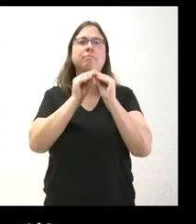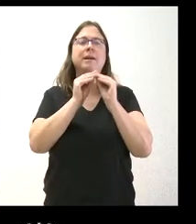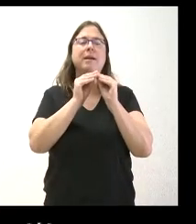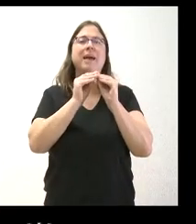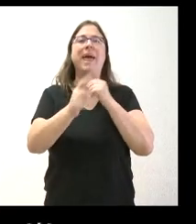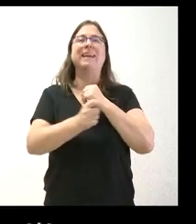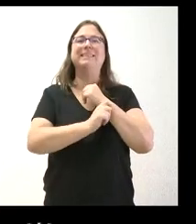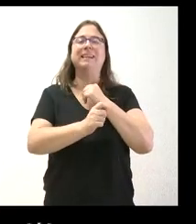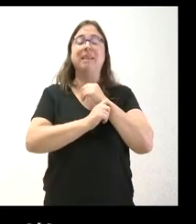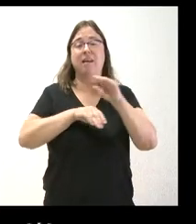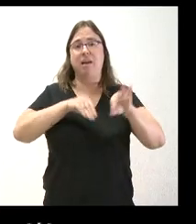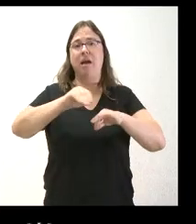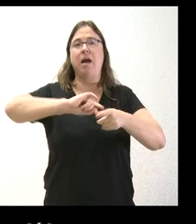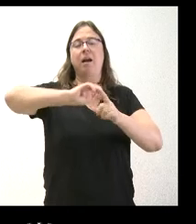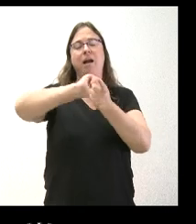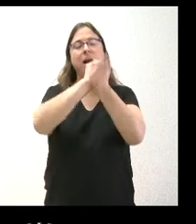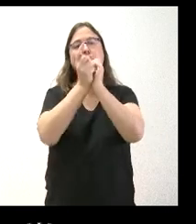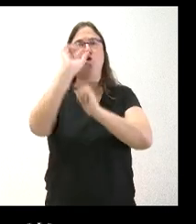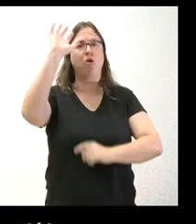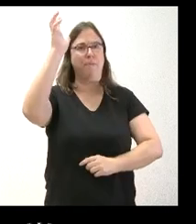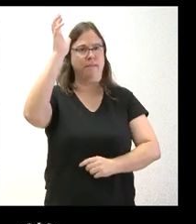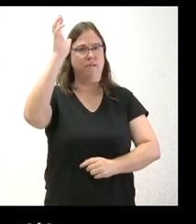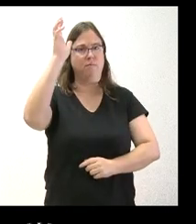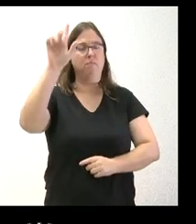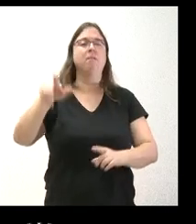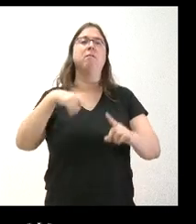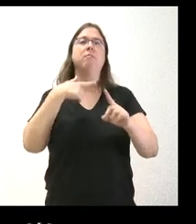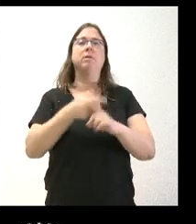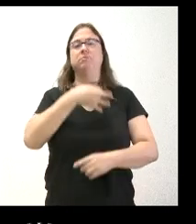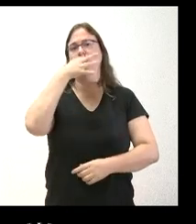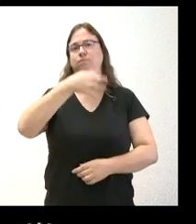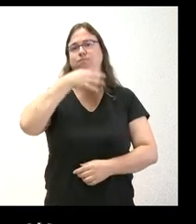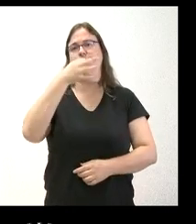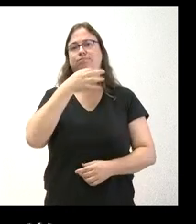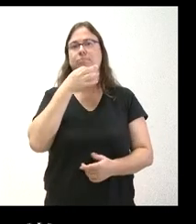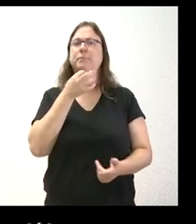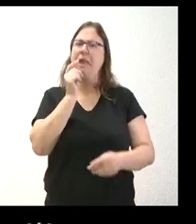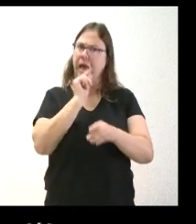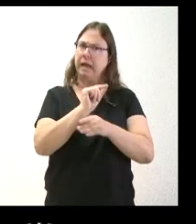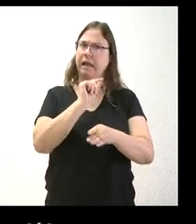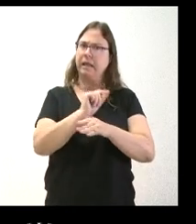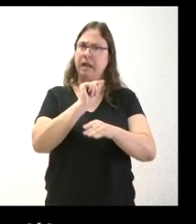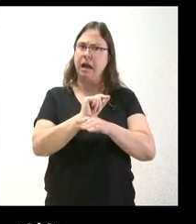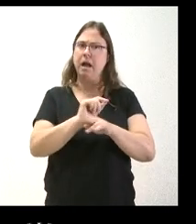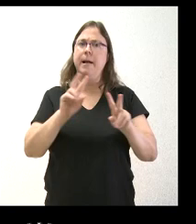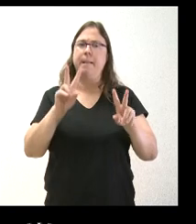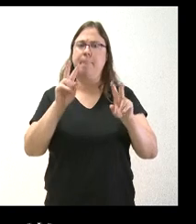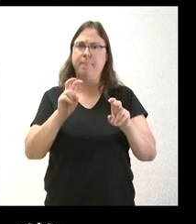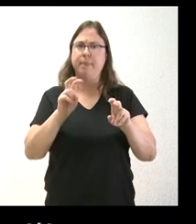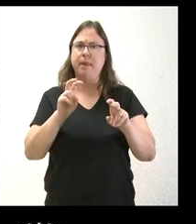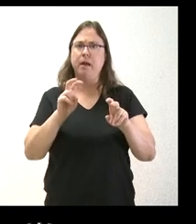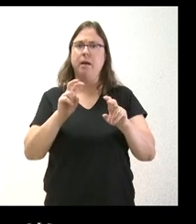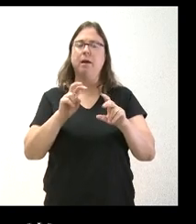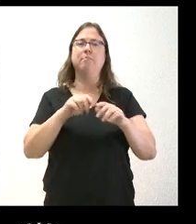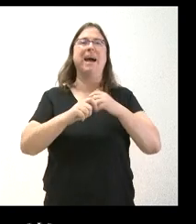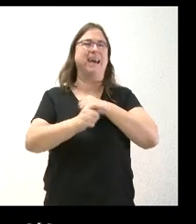climático y, más allá de la exposición, que era bastante crítica con lo que eran las conclusiones de la propia